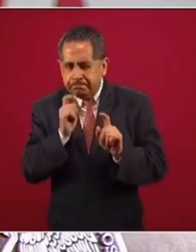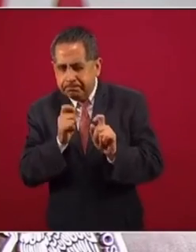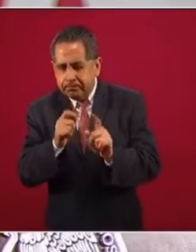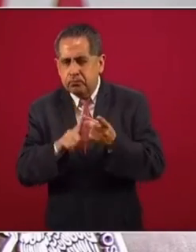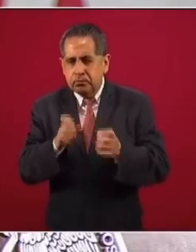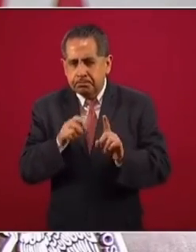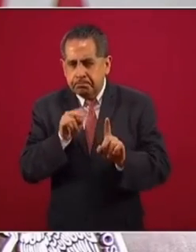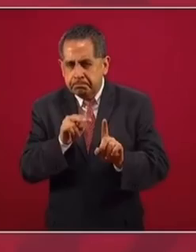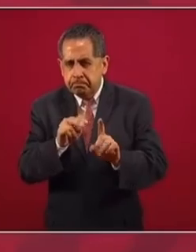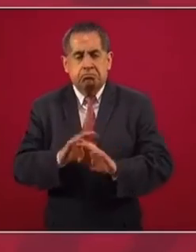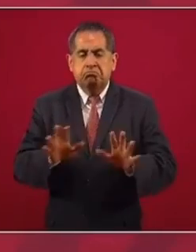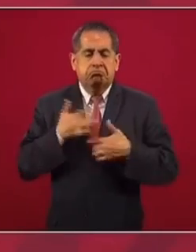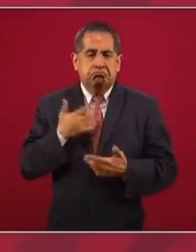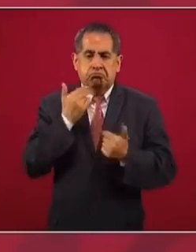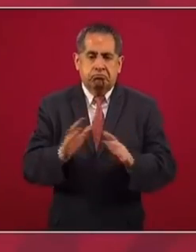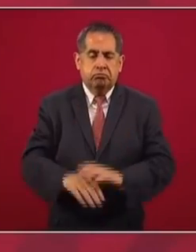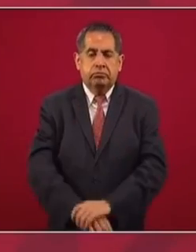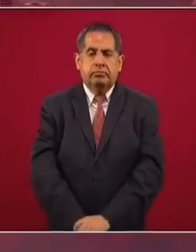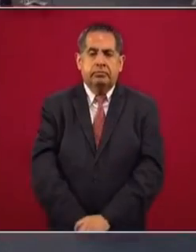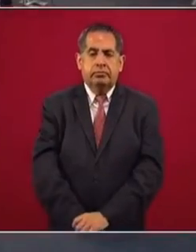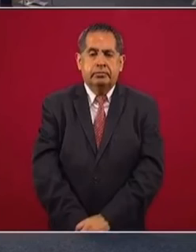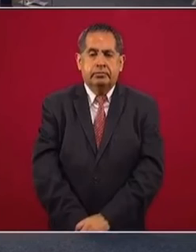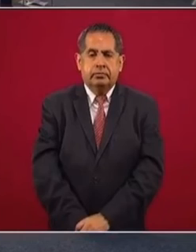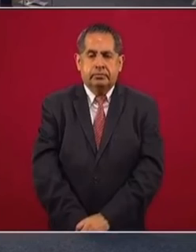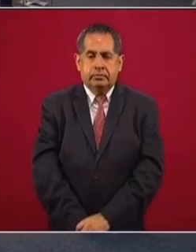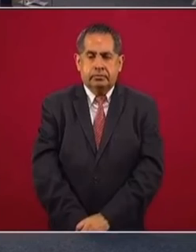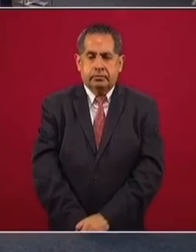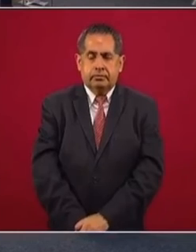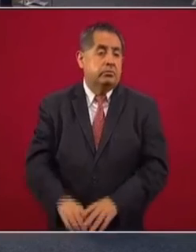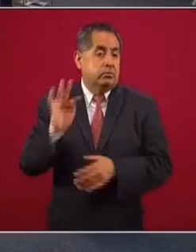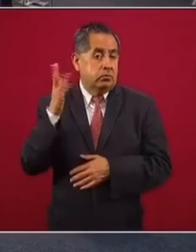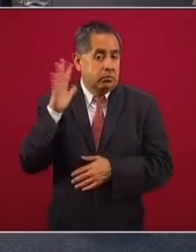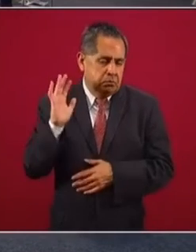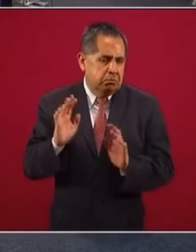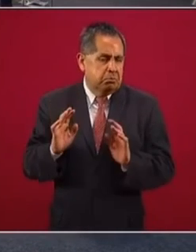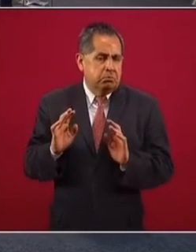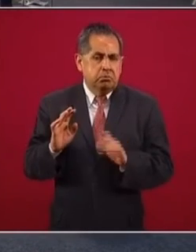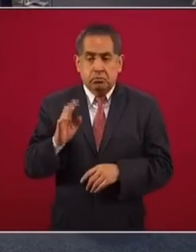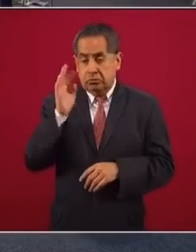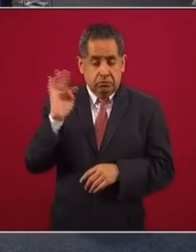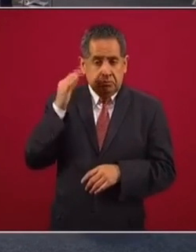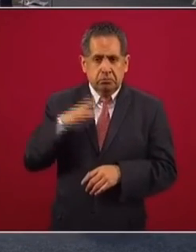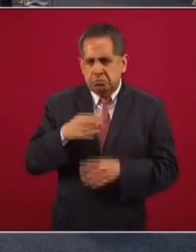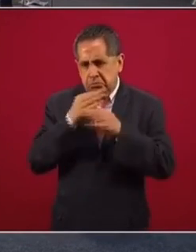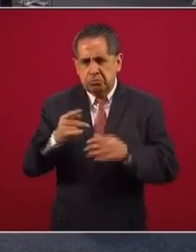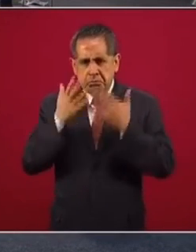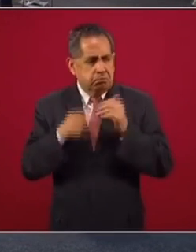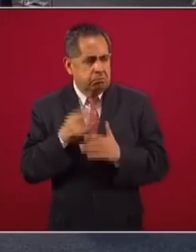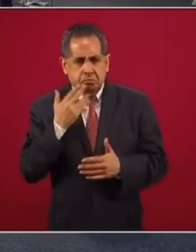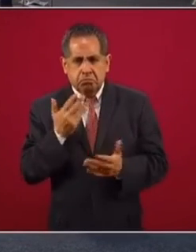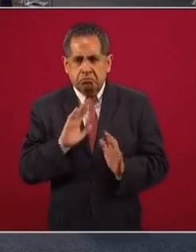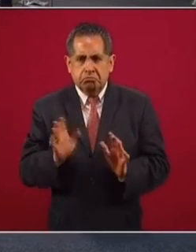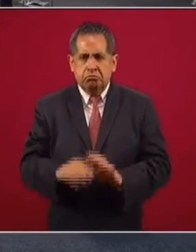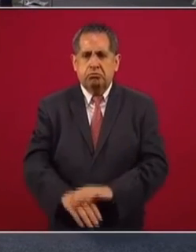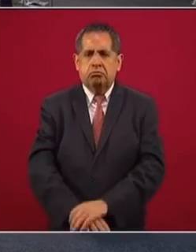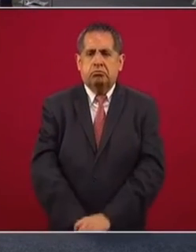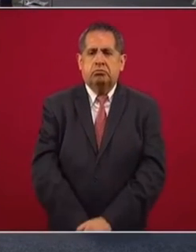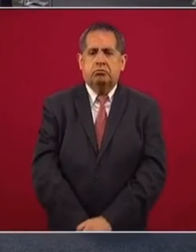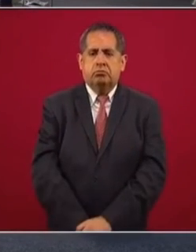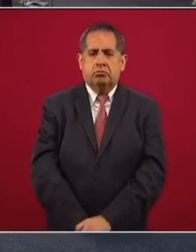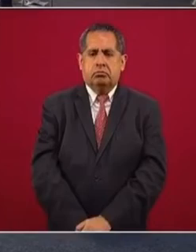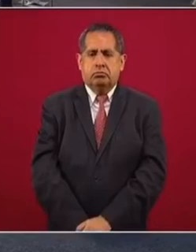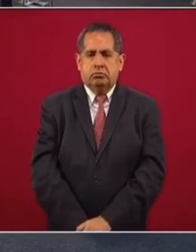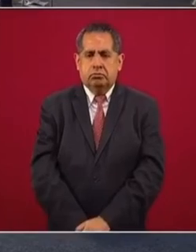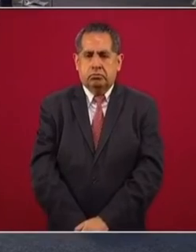al presidente Peña. Sí, si existiera, no tenemos nada. ¿Pero lo hace la Fiscalía General de la